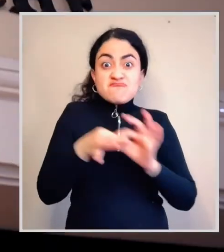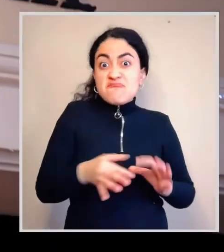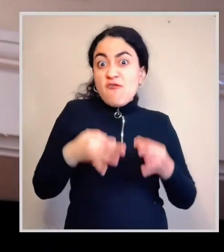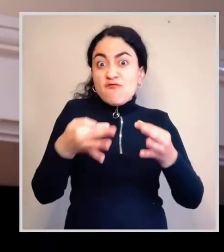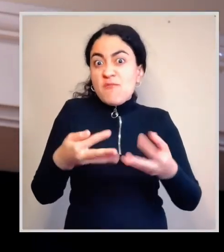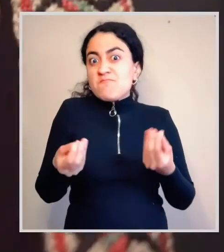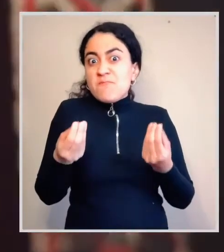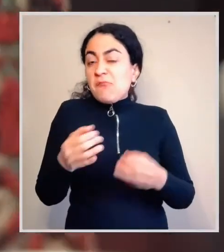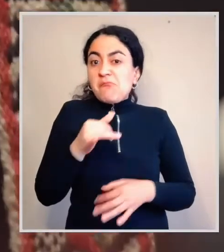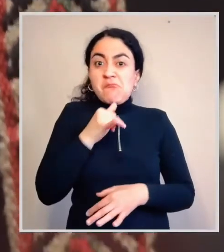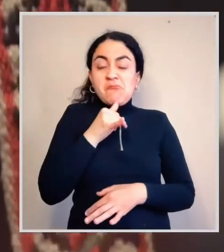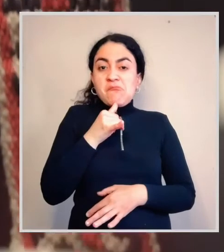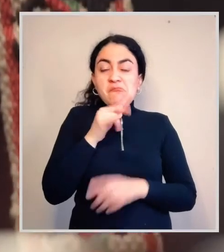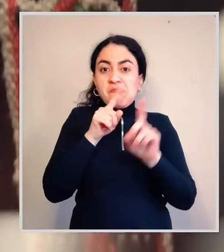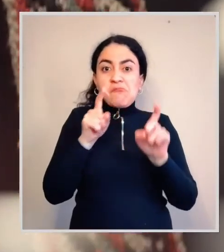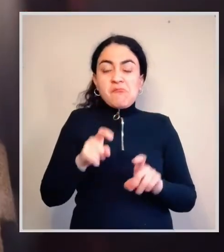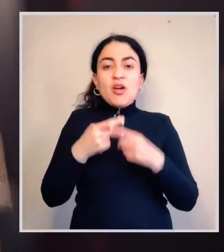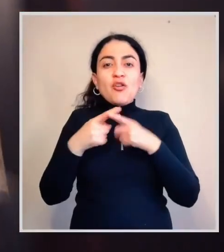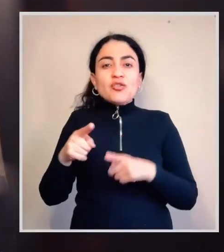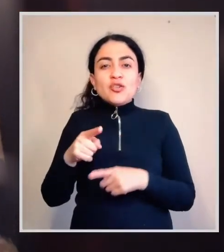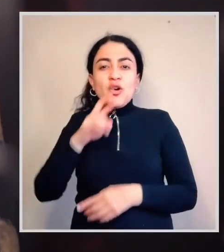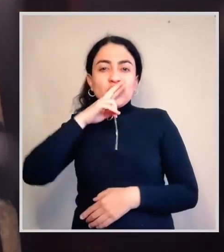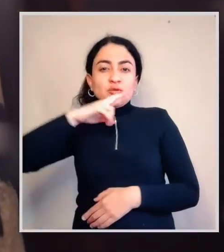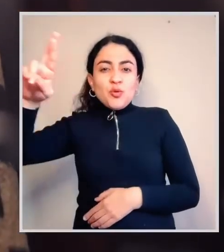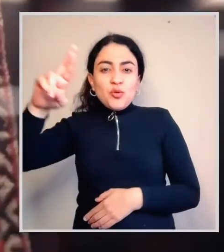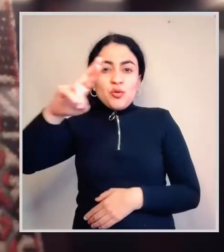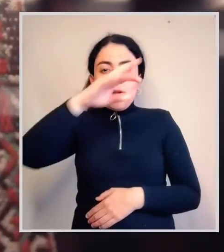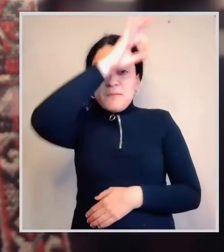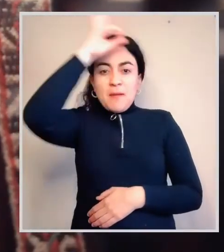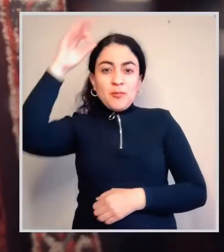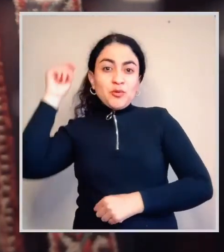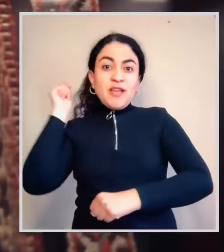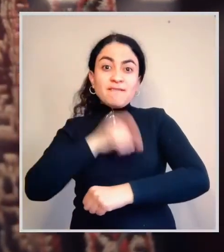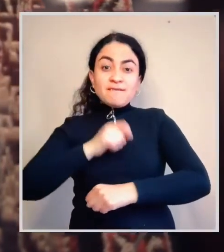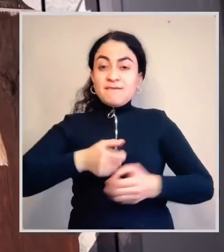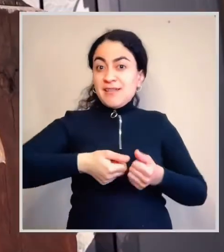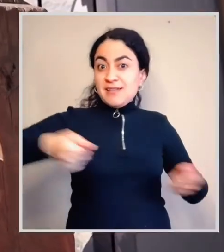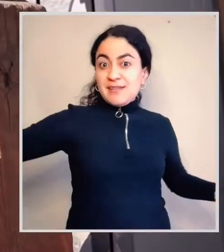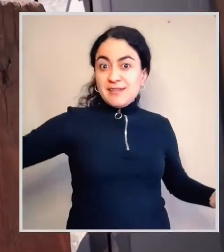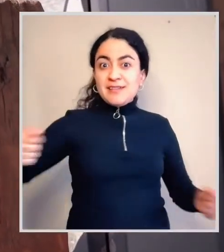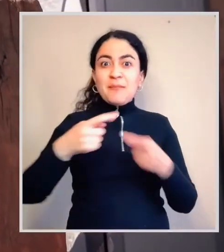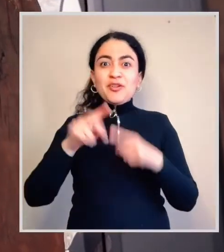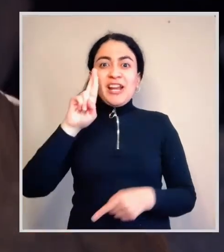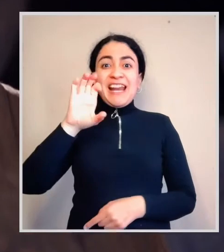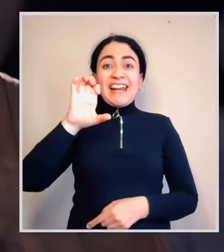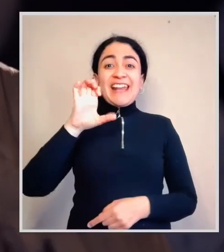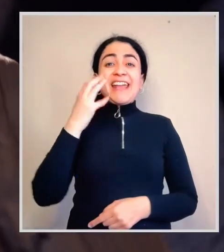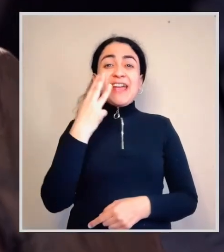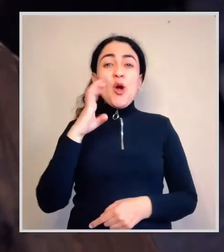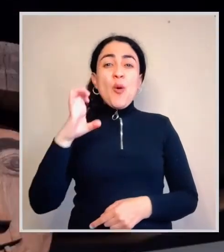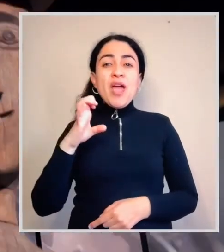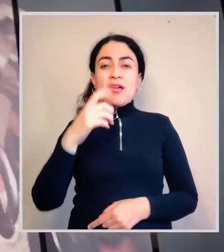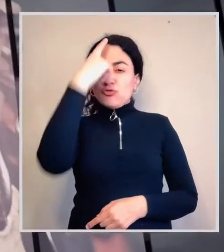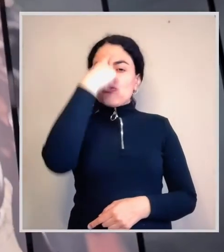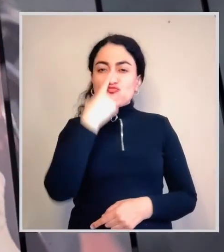Del sur mapuche, destacan los textiles, arte exclusivo de la mujer mapuche, el regüe, altar que